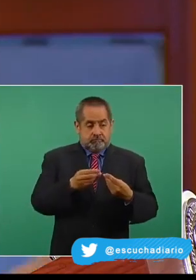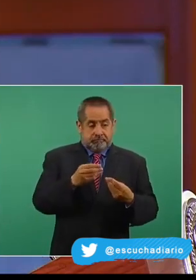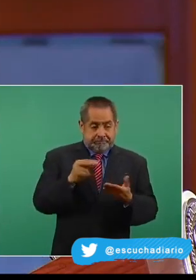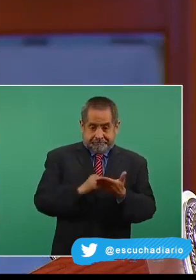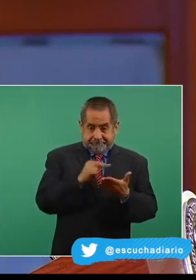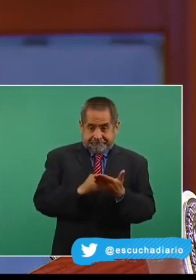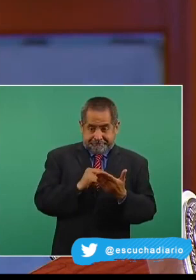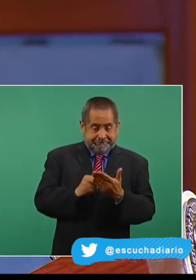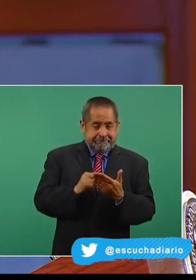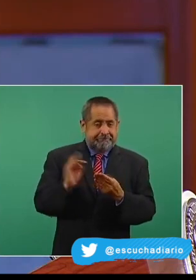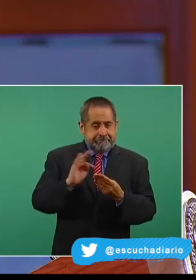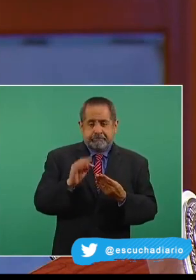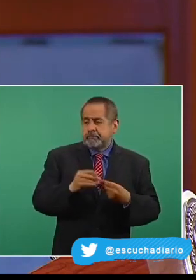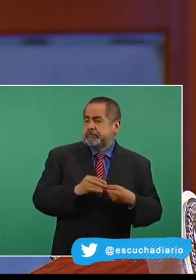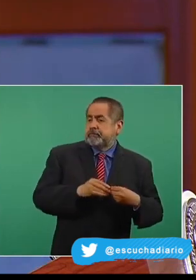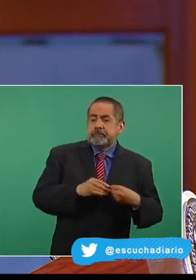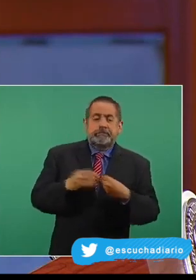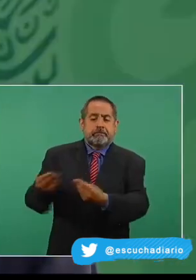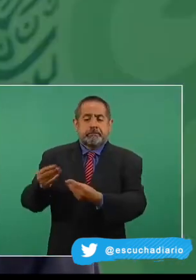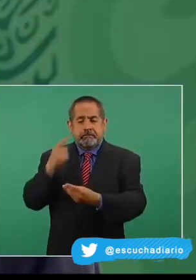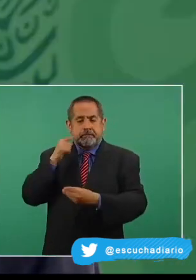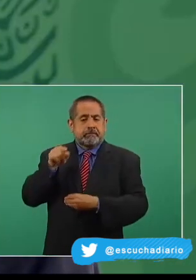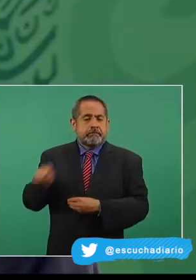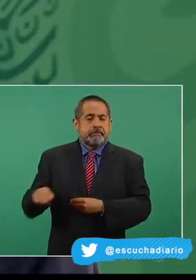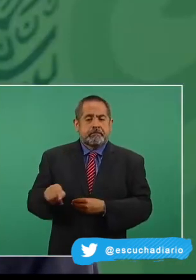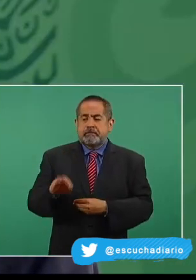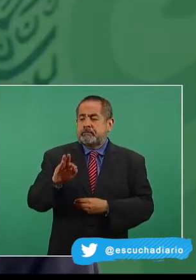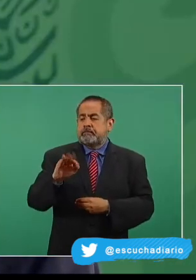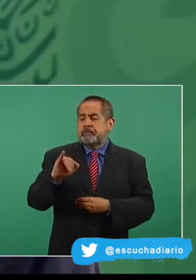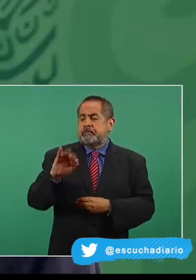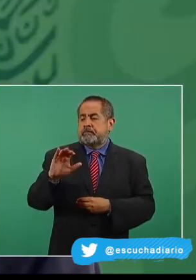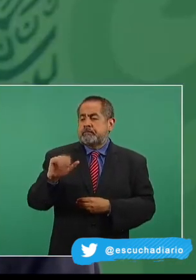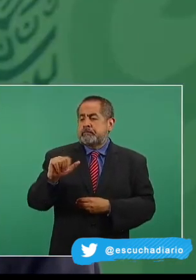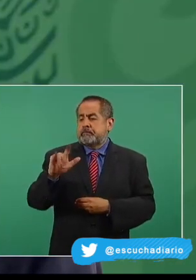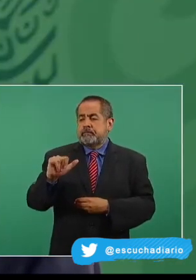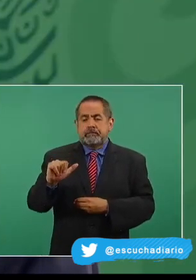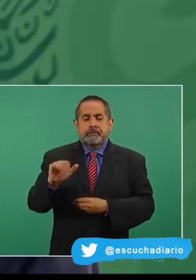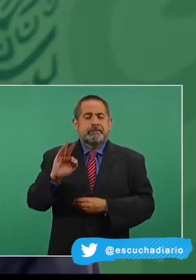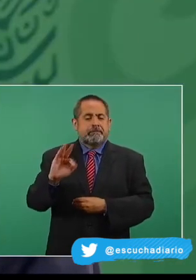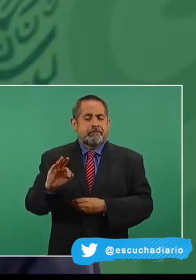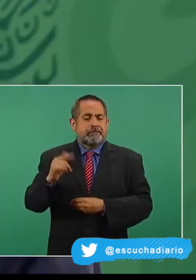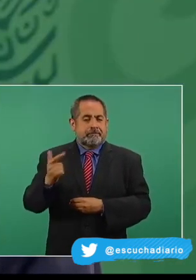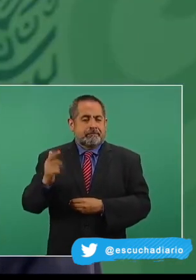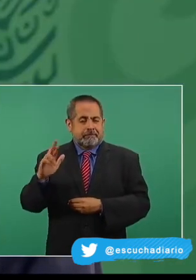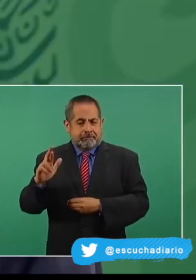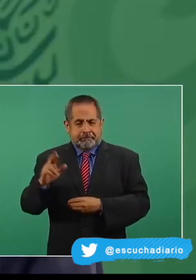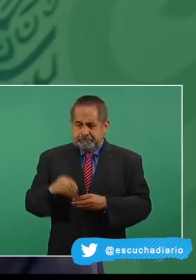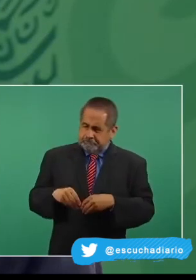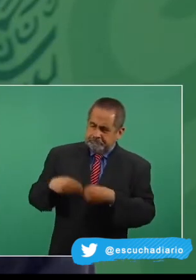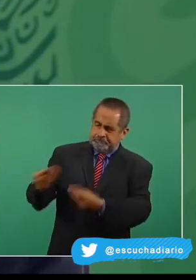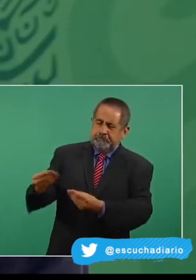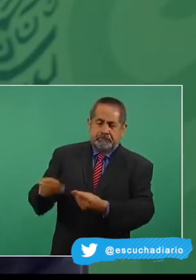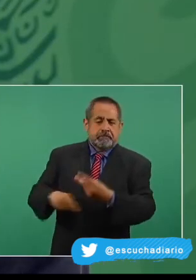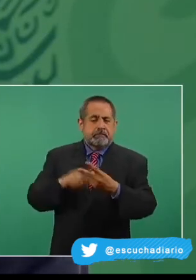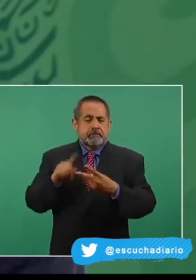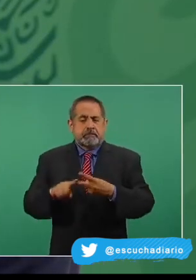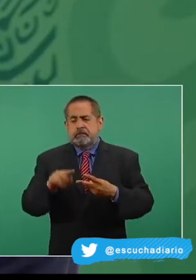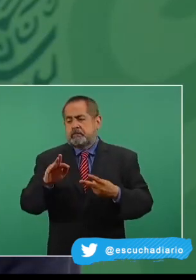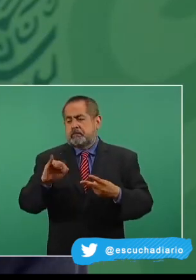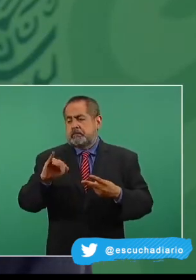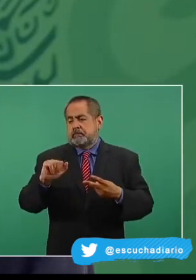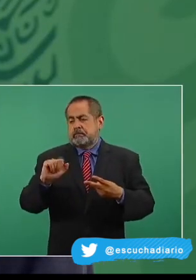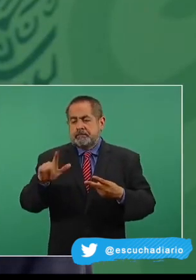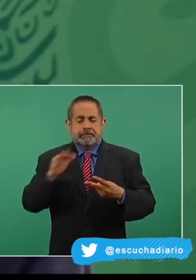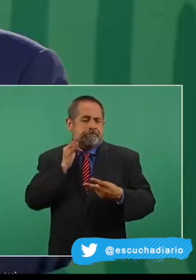En cuanto a la reunión virtual con el presidente de Estados Unidos, el presidente Andrés Manuel López Obrador supraya que buscará el fortalecer la